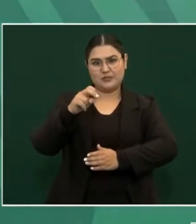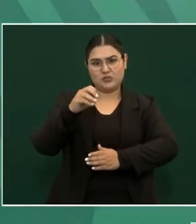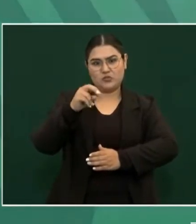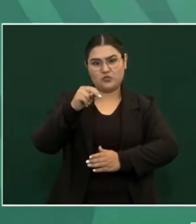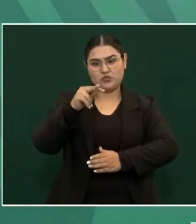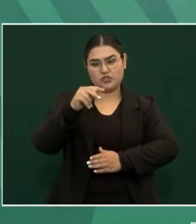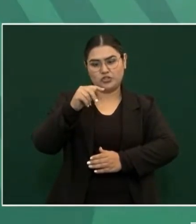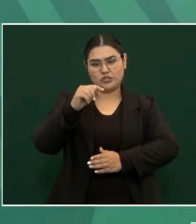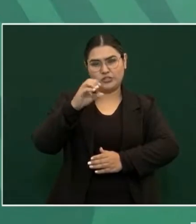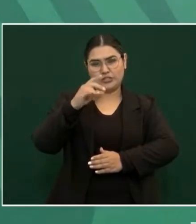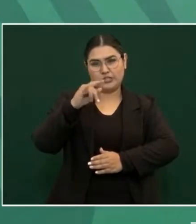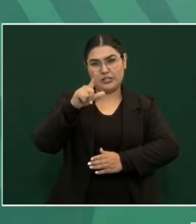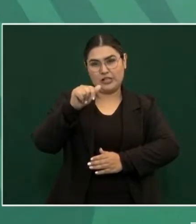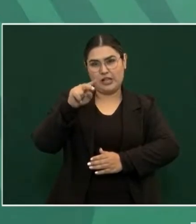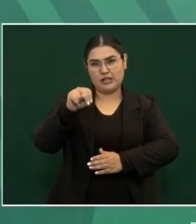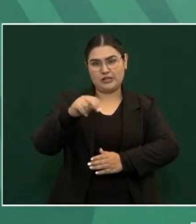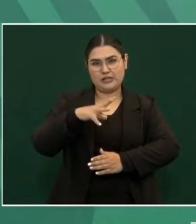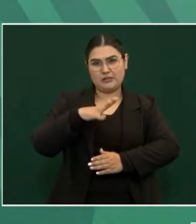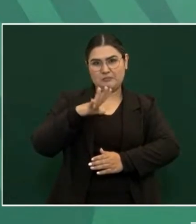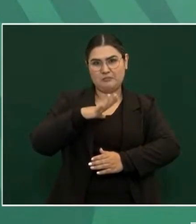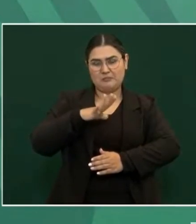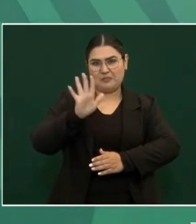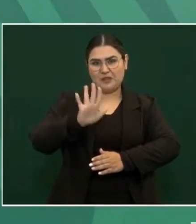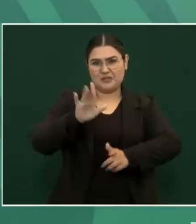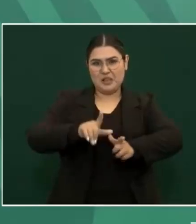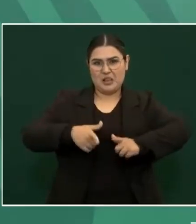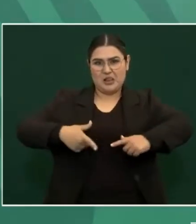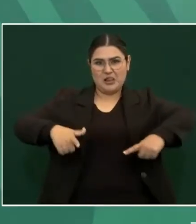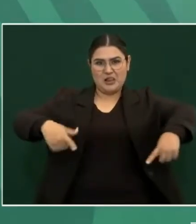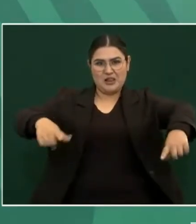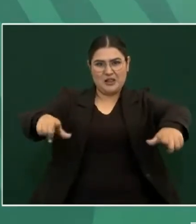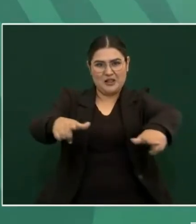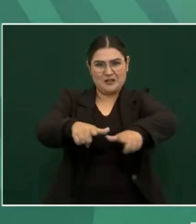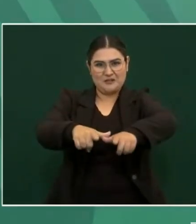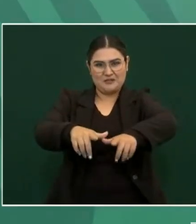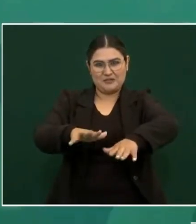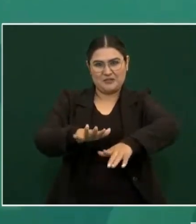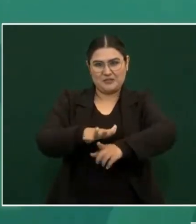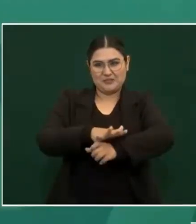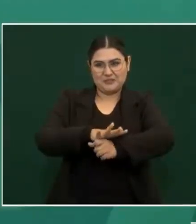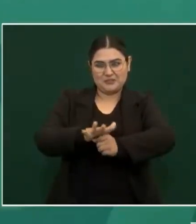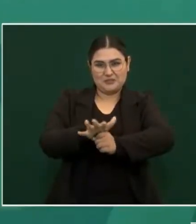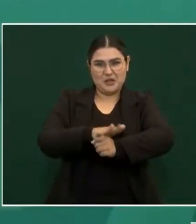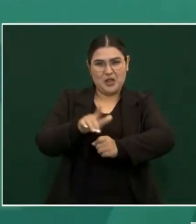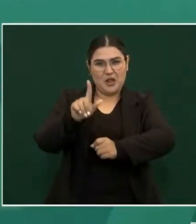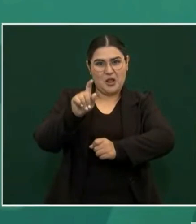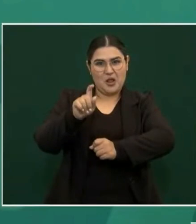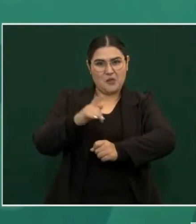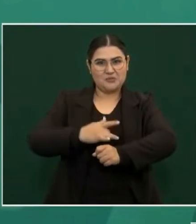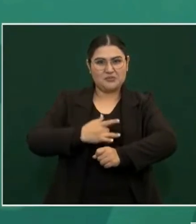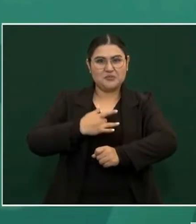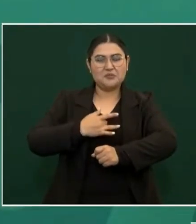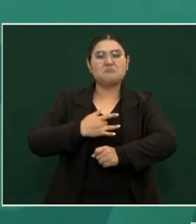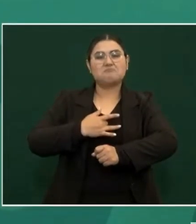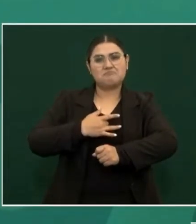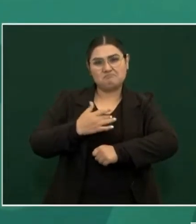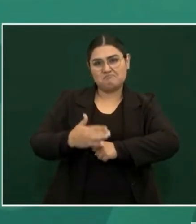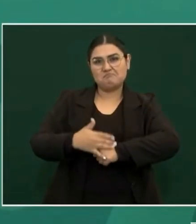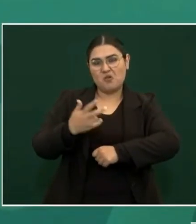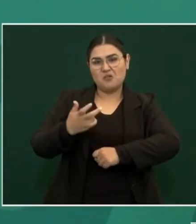una ciudad de un lago entonces se tomó la decisión